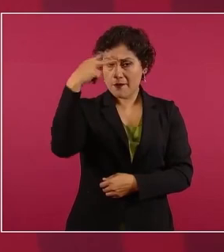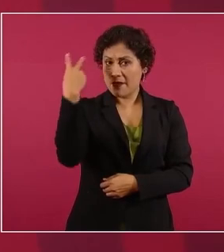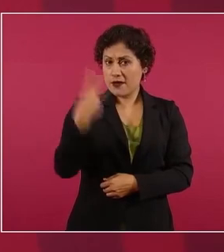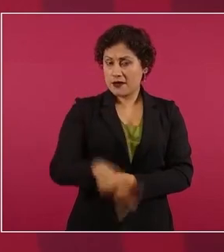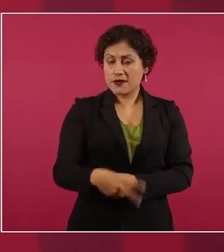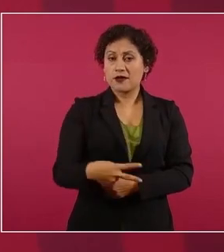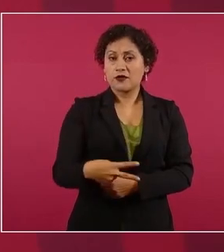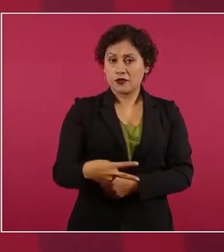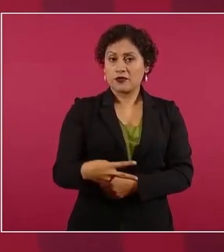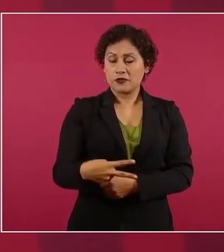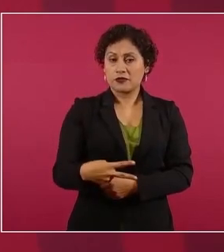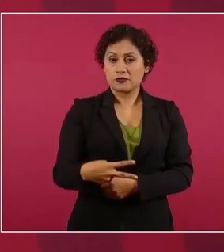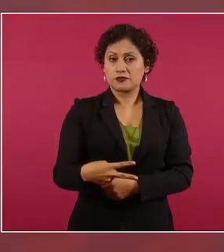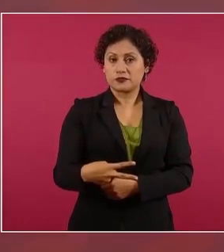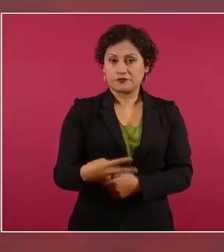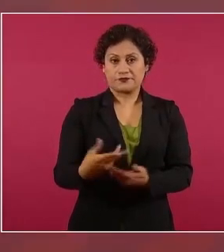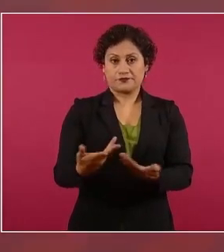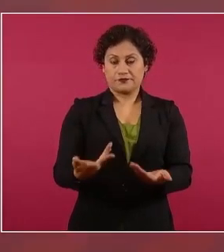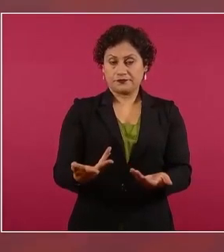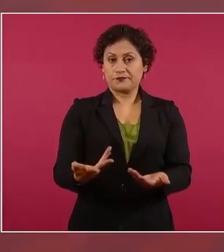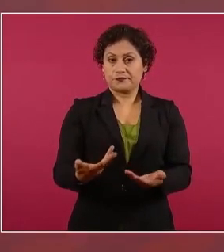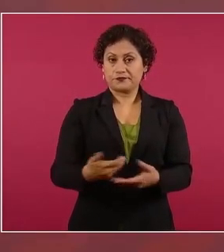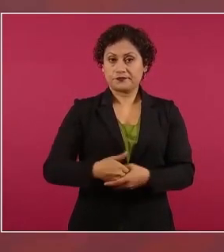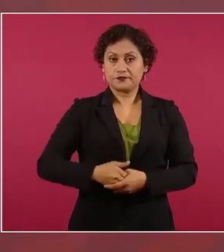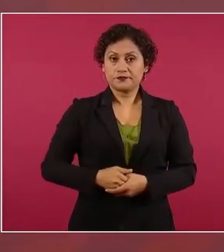de aviación en el país